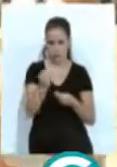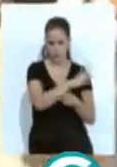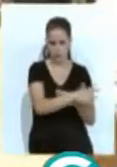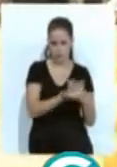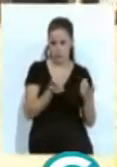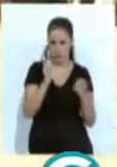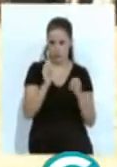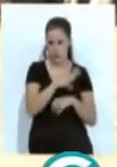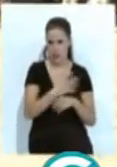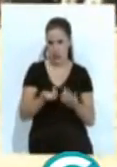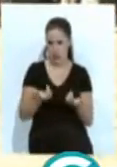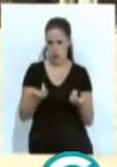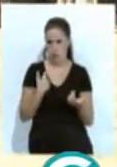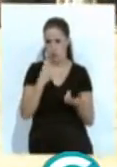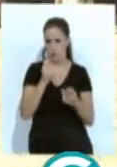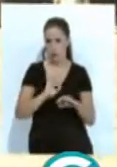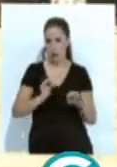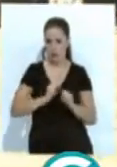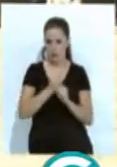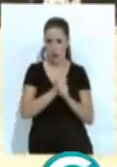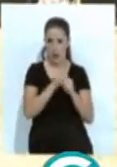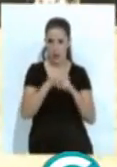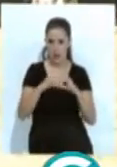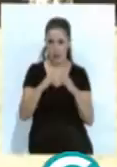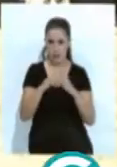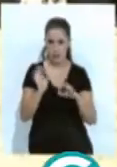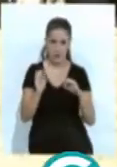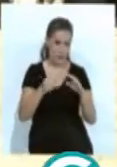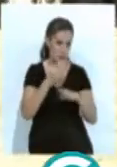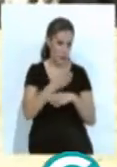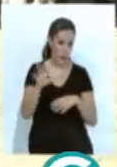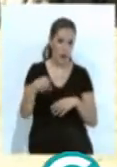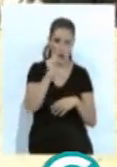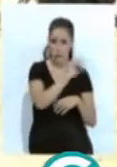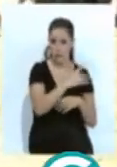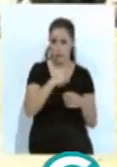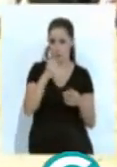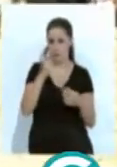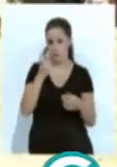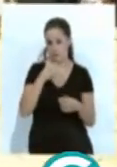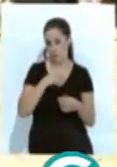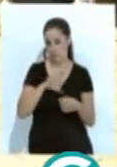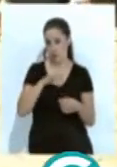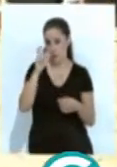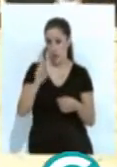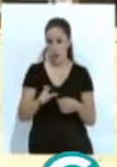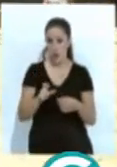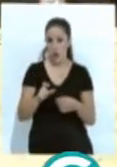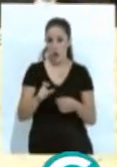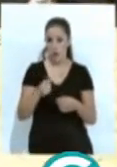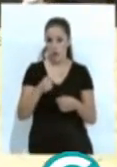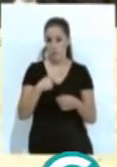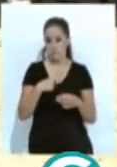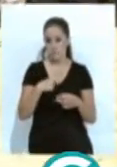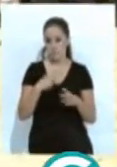efectivamente ningún trabajador de la catedral no habían ido a la cubeta, es decir, presumiblemente pues alguien, una persona ajena de la